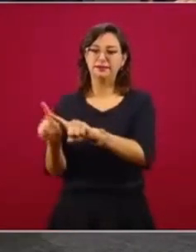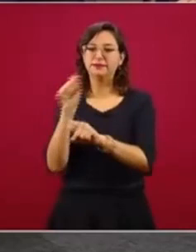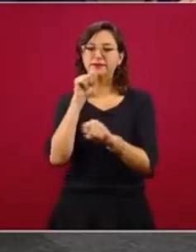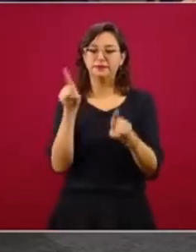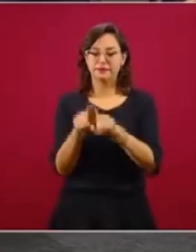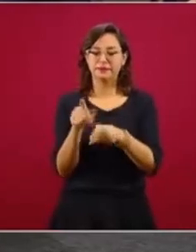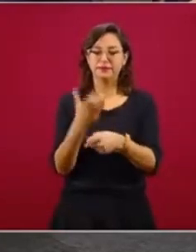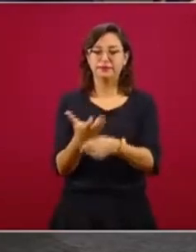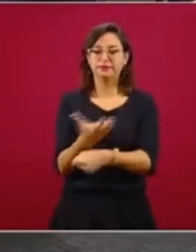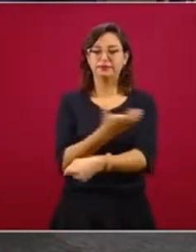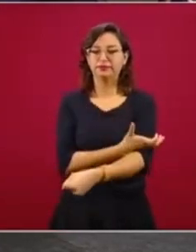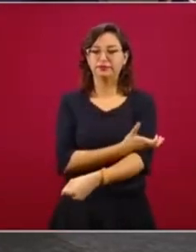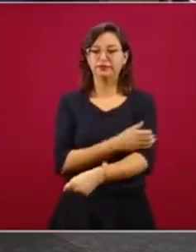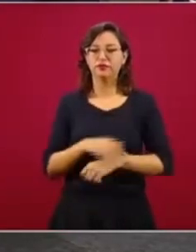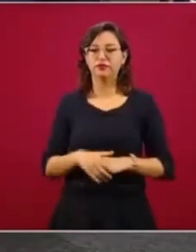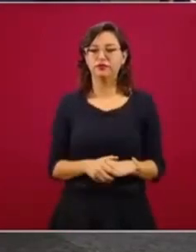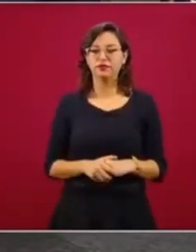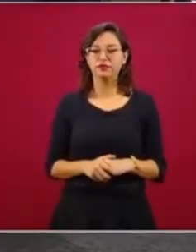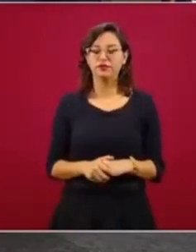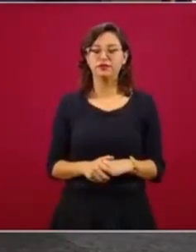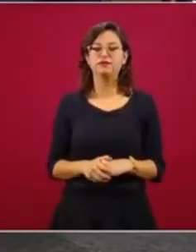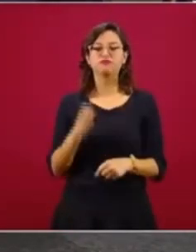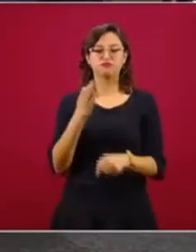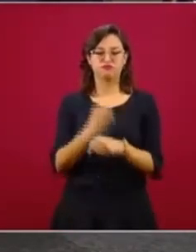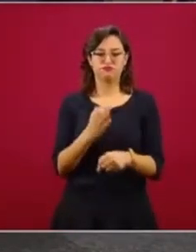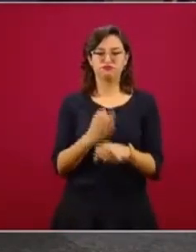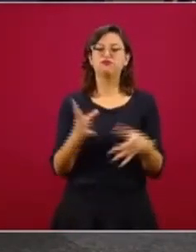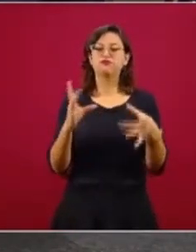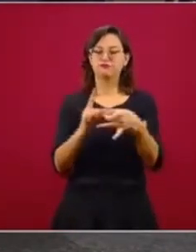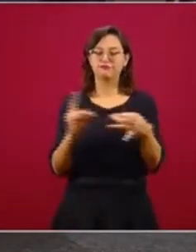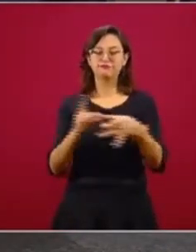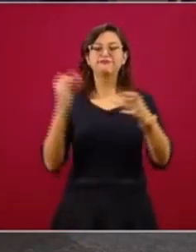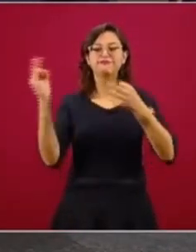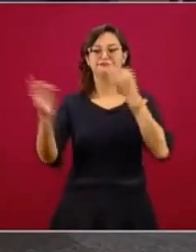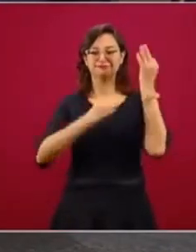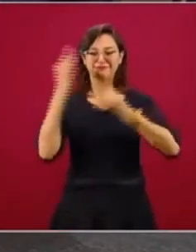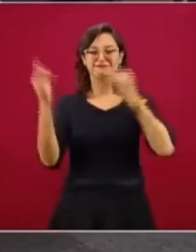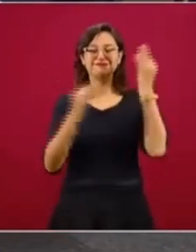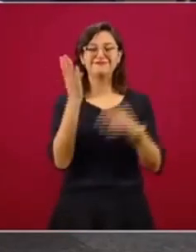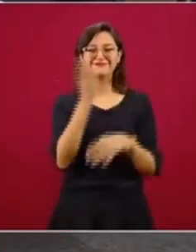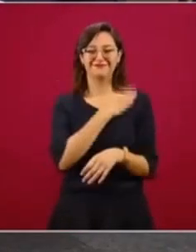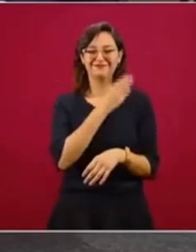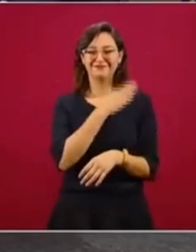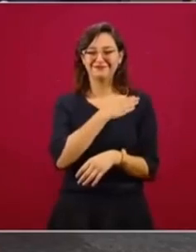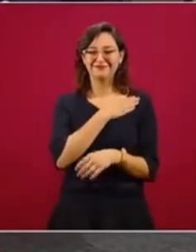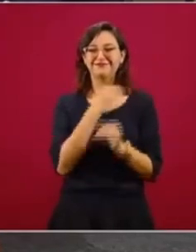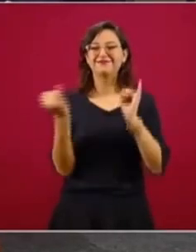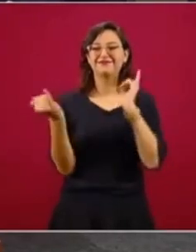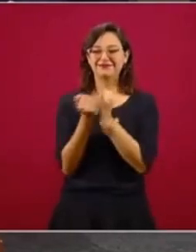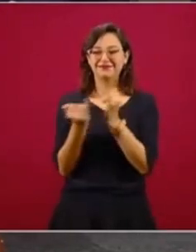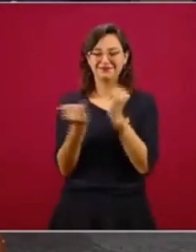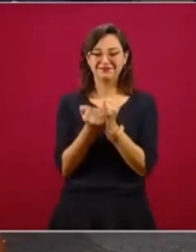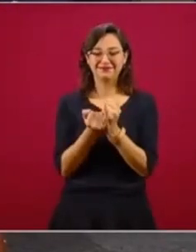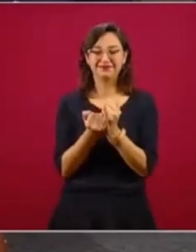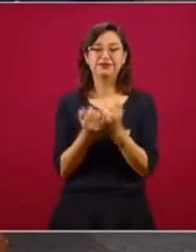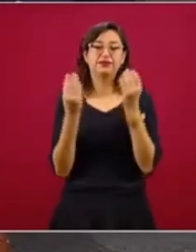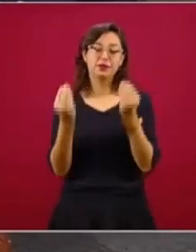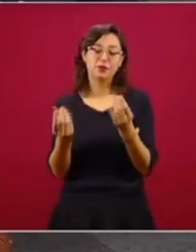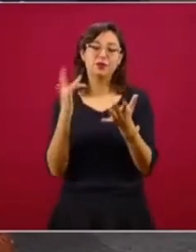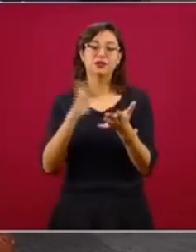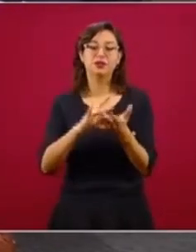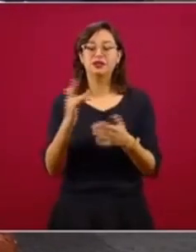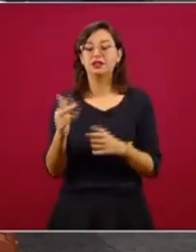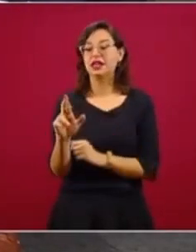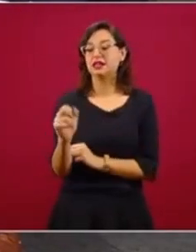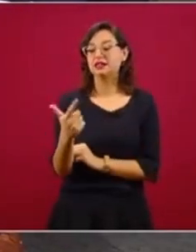nosotros, que nos van a dar y nos van a compartir en un momento muy buenas noticias. Y también agradecer cumplidamente la presencia, por supuesto,